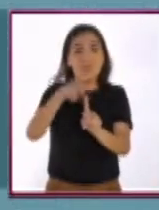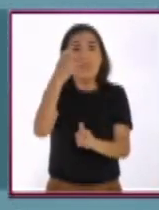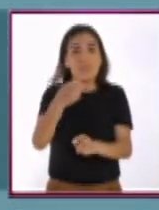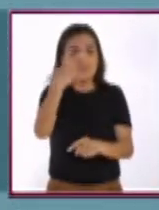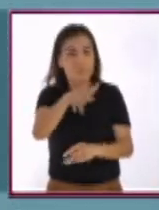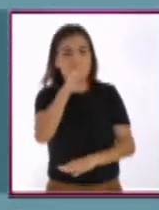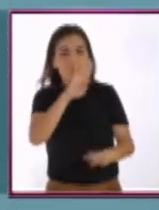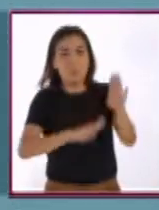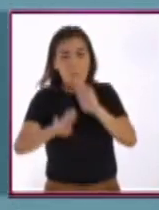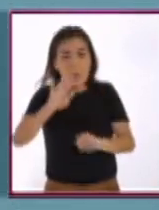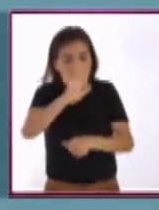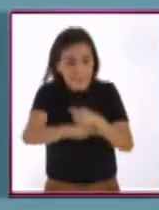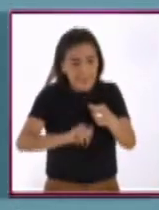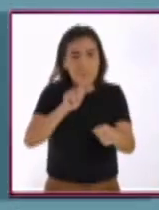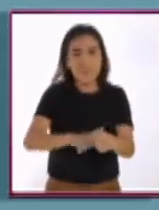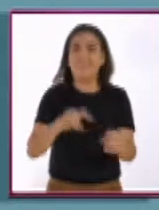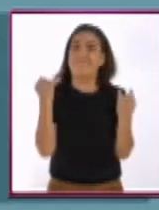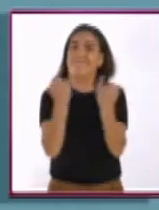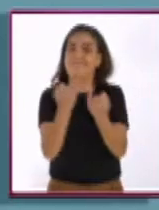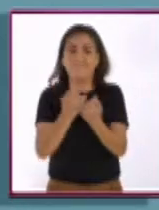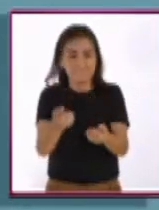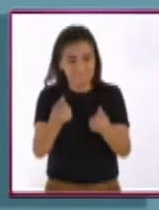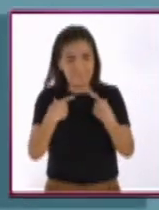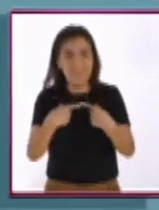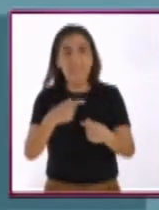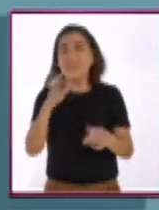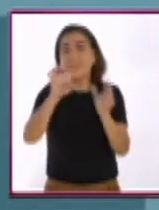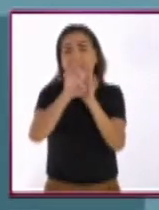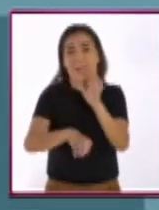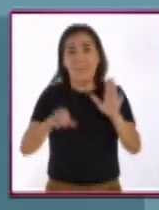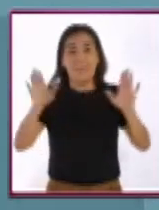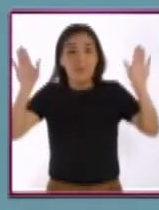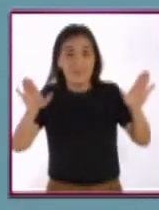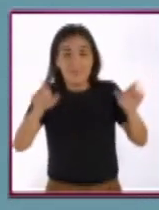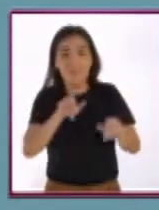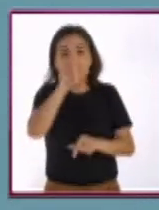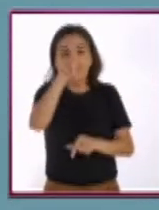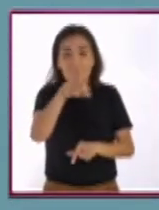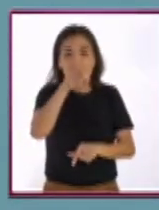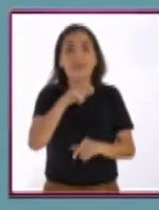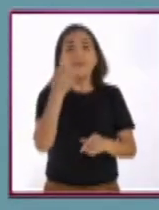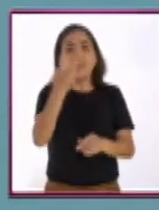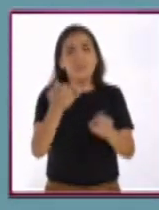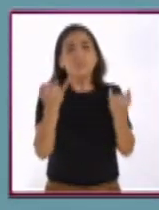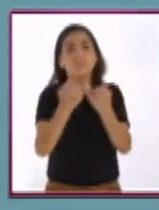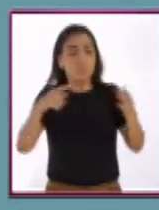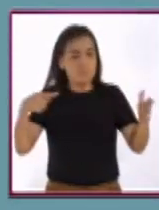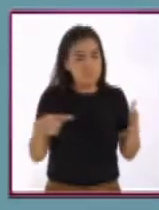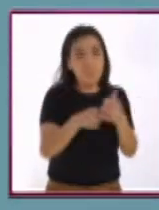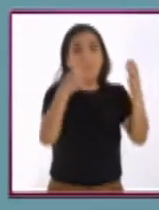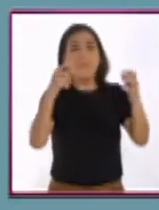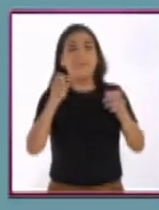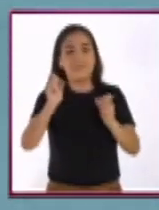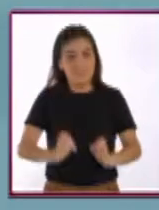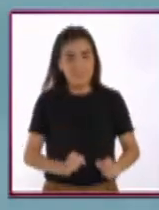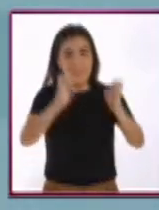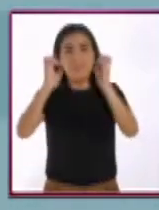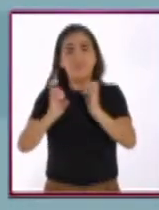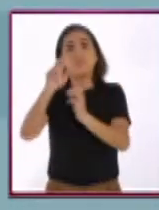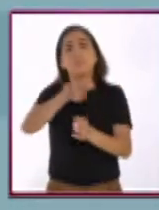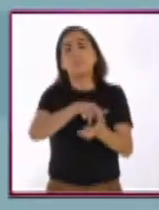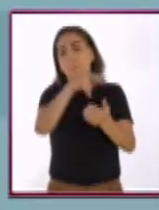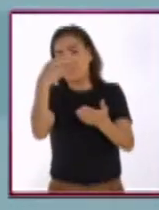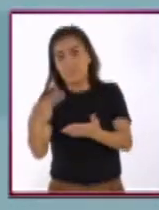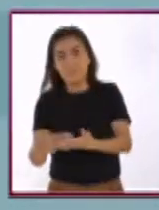biológicos de los animales y también los nuestros. Por ejemplo, las aves chocan contra los edificios y caen muertas.